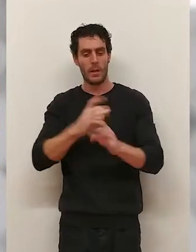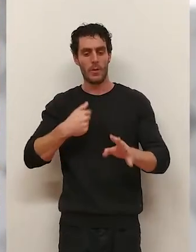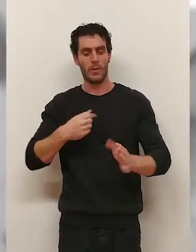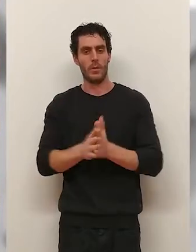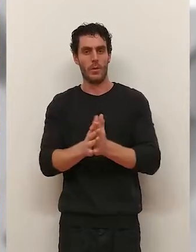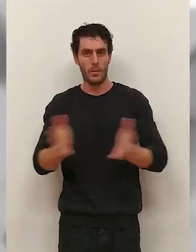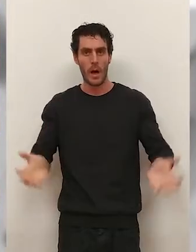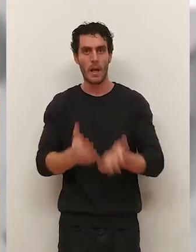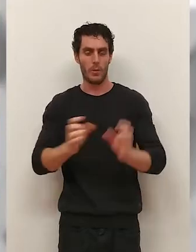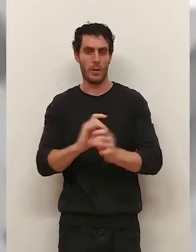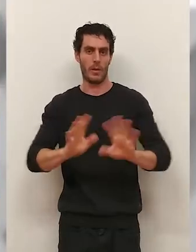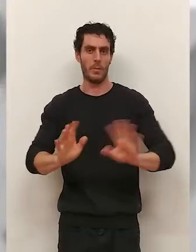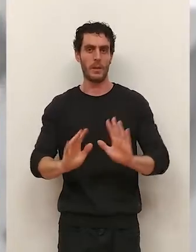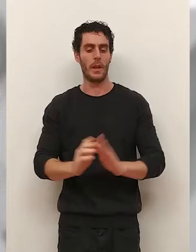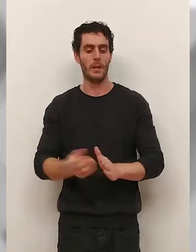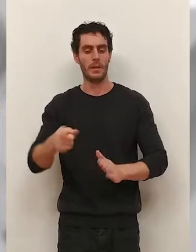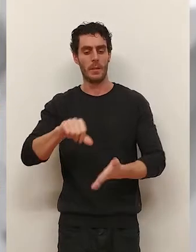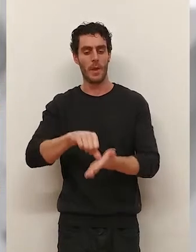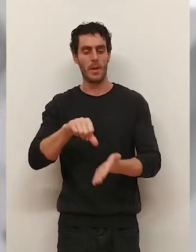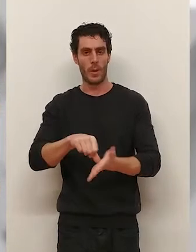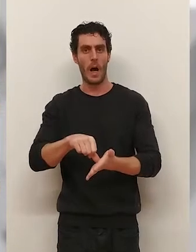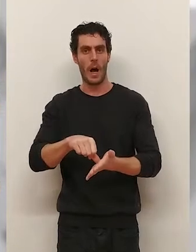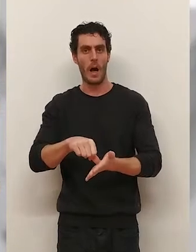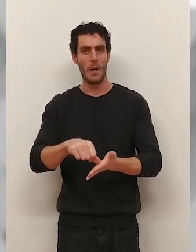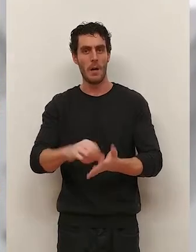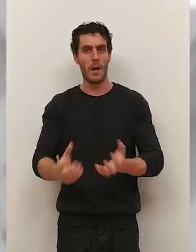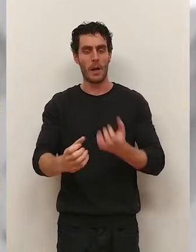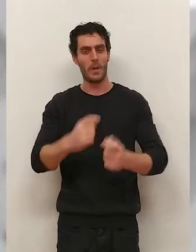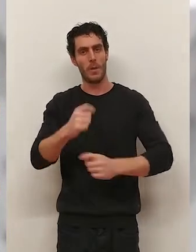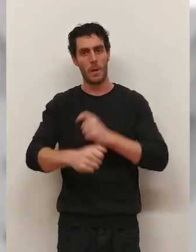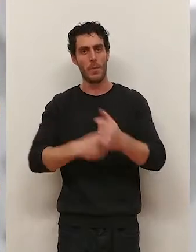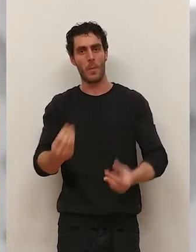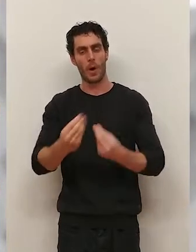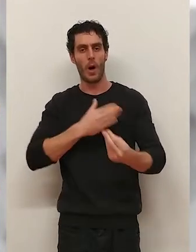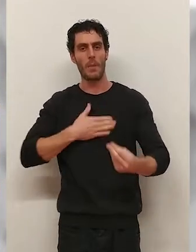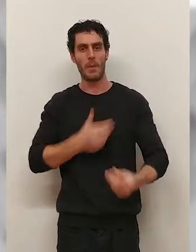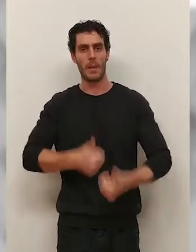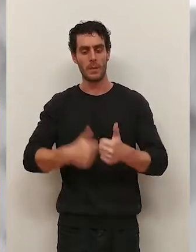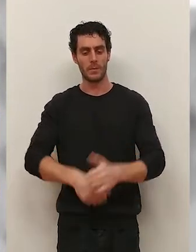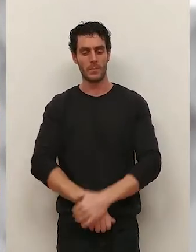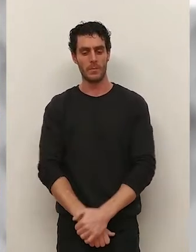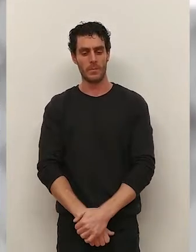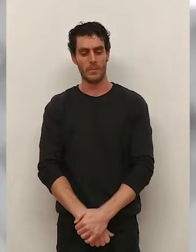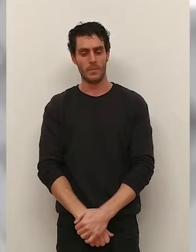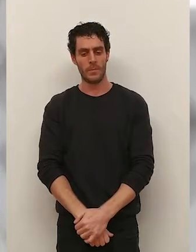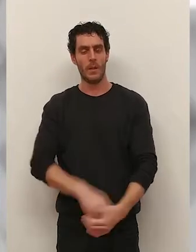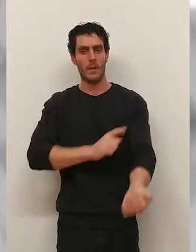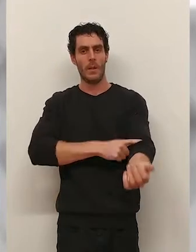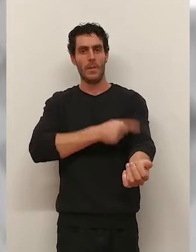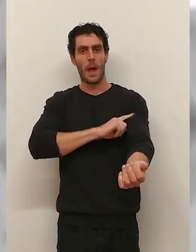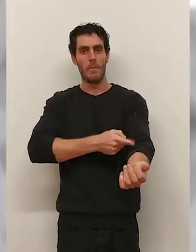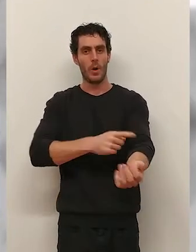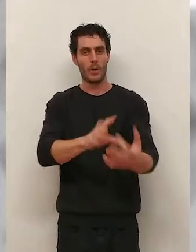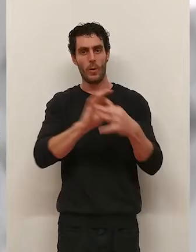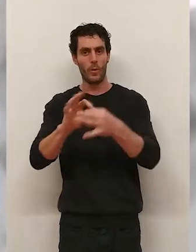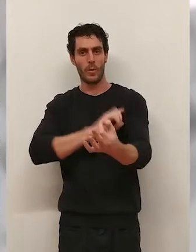para darles ánimo en el sentido de que no pasa nada y que la ciudad, sin embargo, va ganando poco a poco en amabilidad. Y